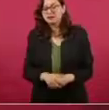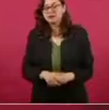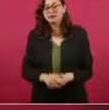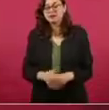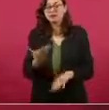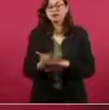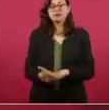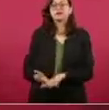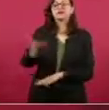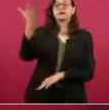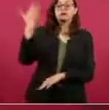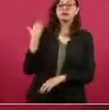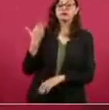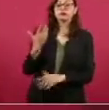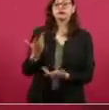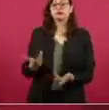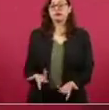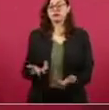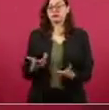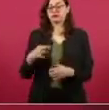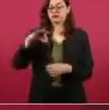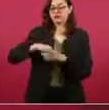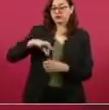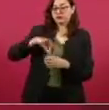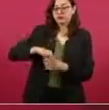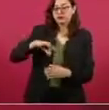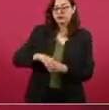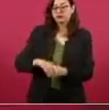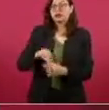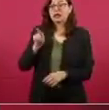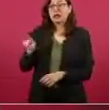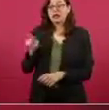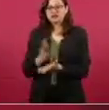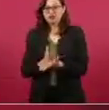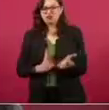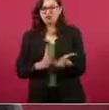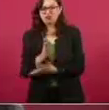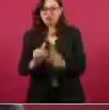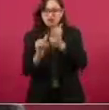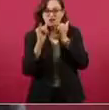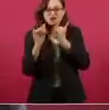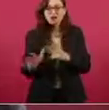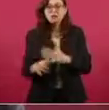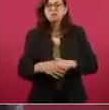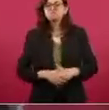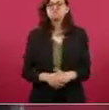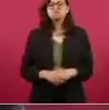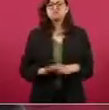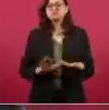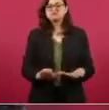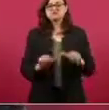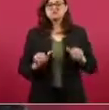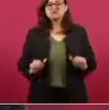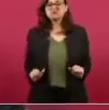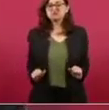como lo hizo Fox y como lo hizo Calderón en la elección